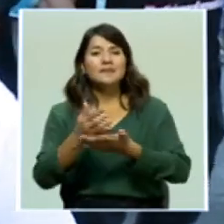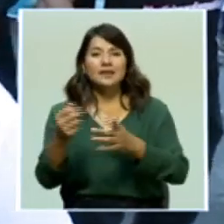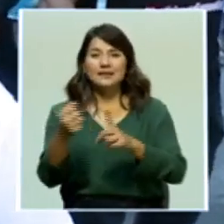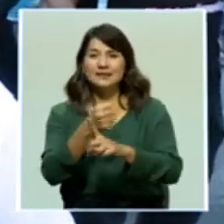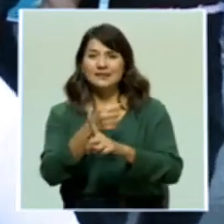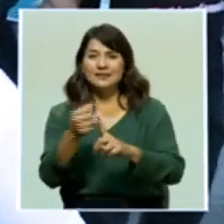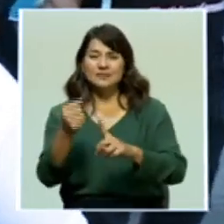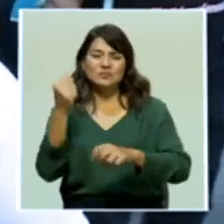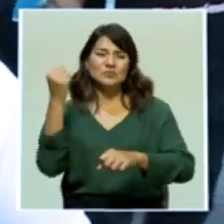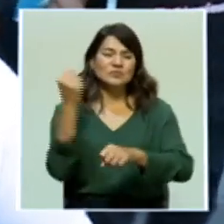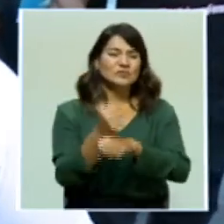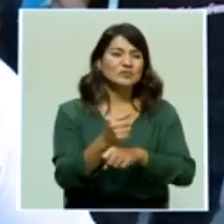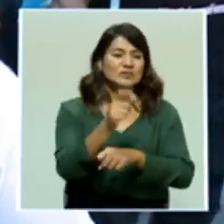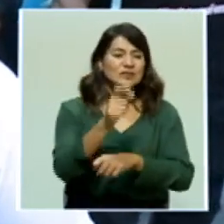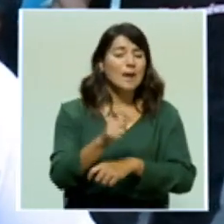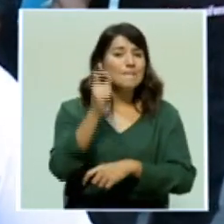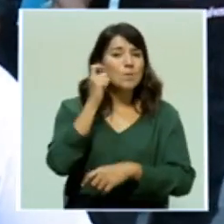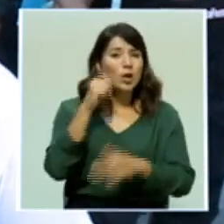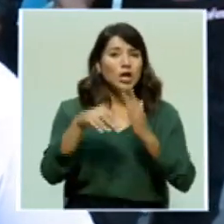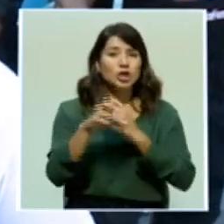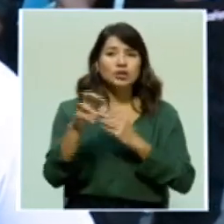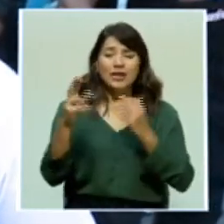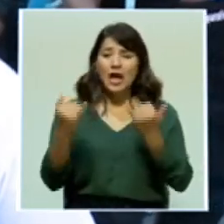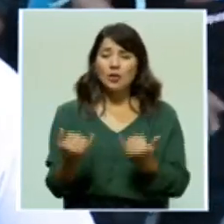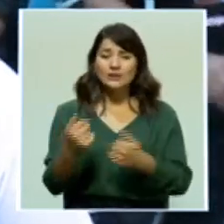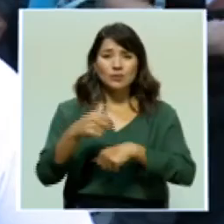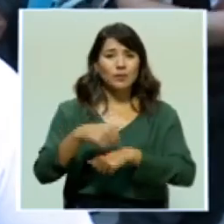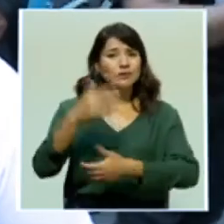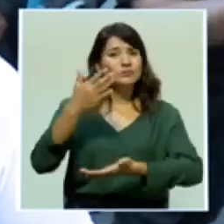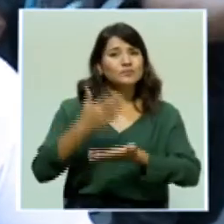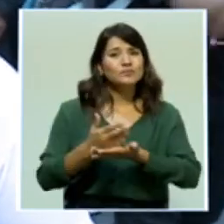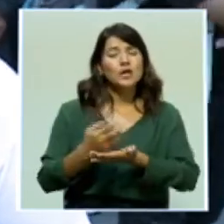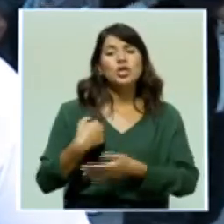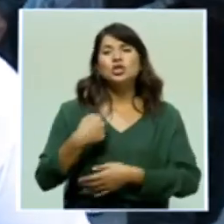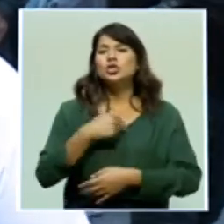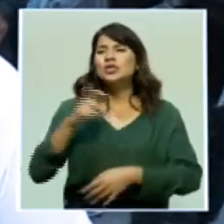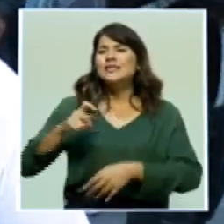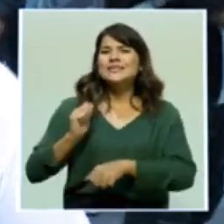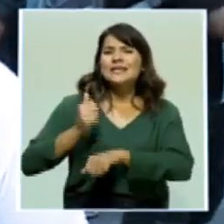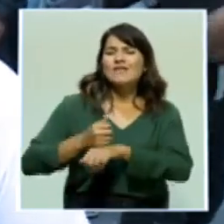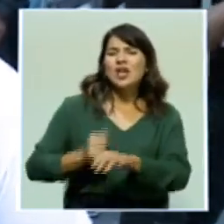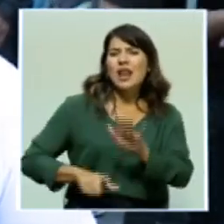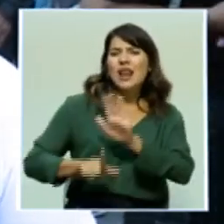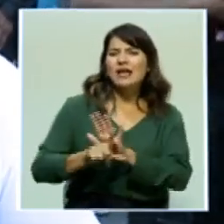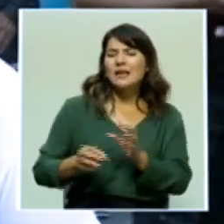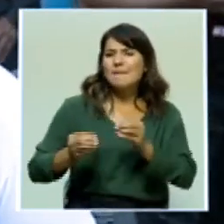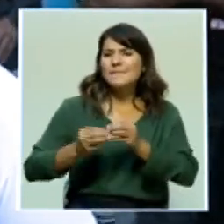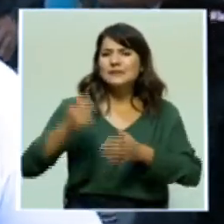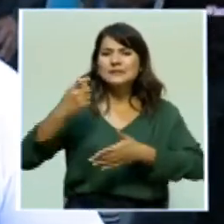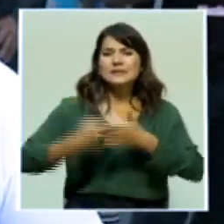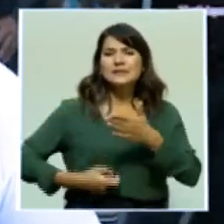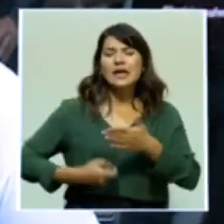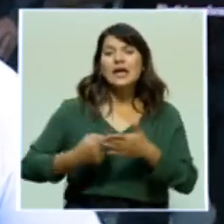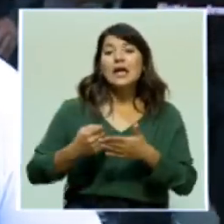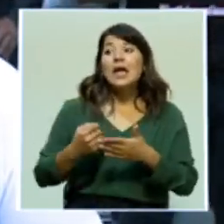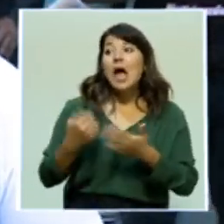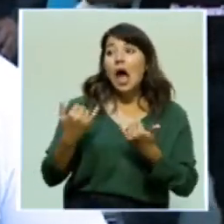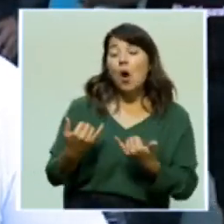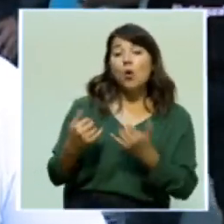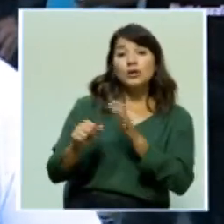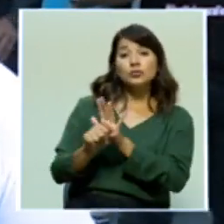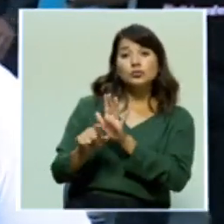este momento. Necesitamos leyes para que, leyes más fuertes, que el Poder Legislativo